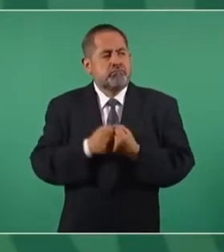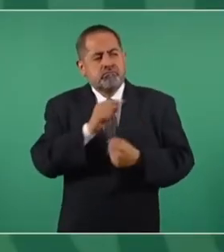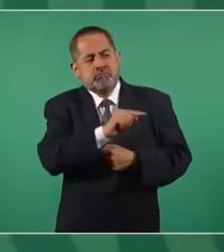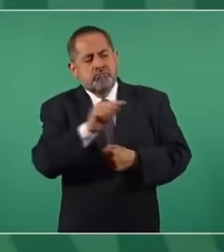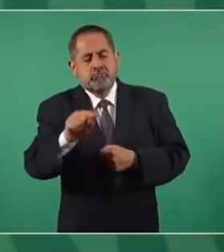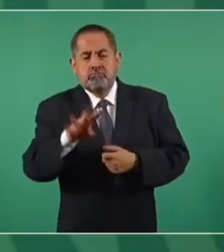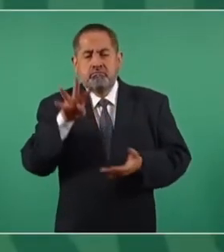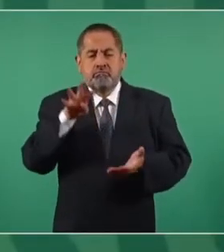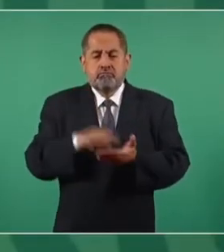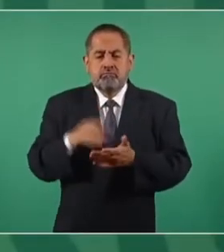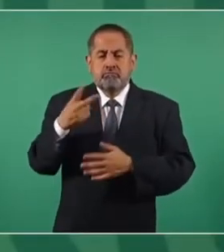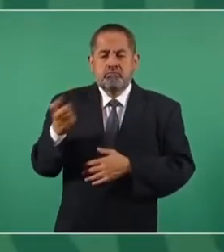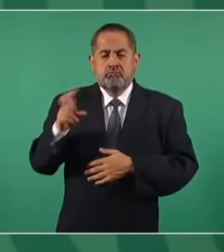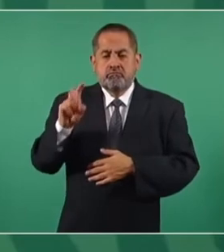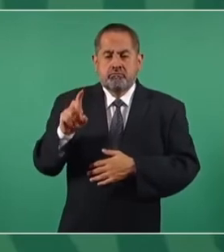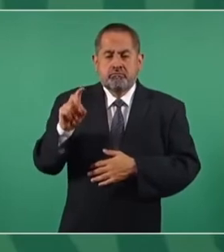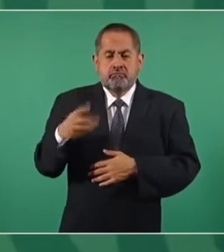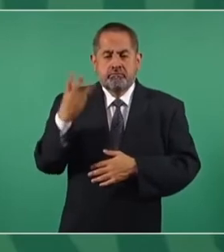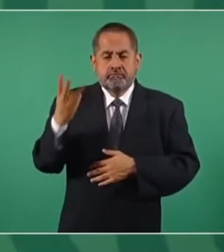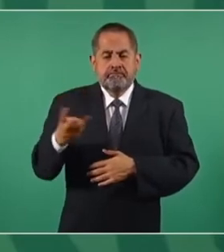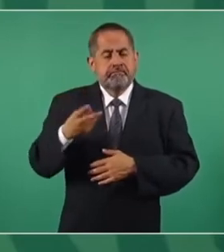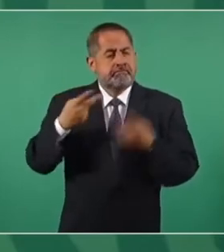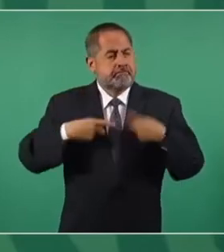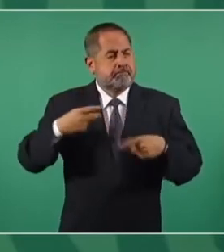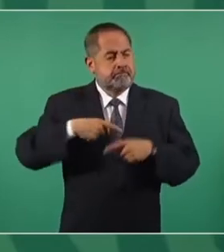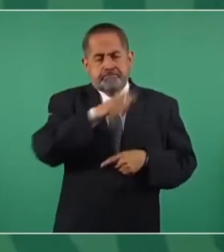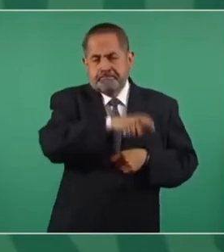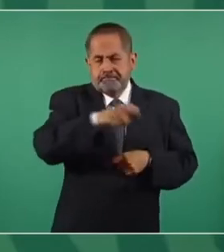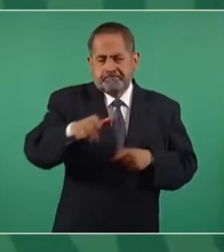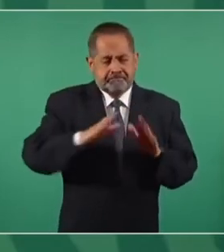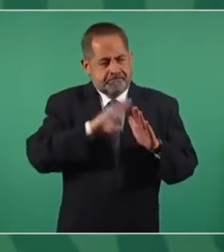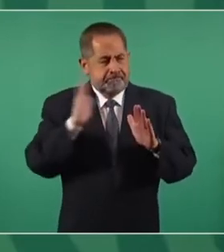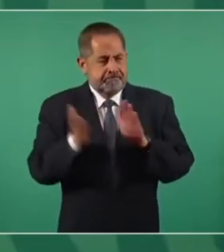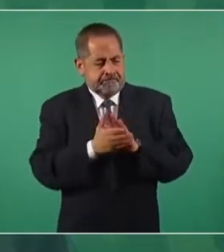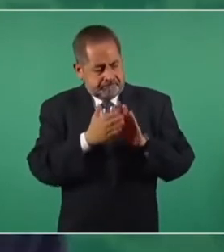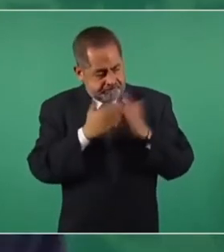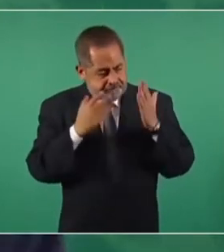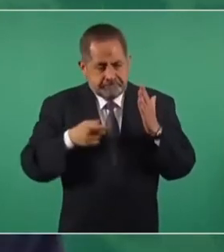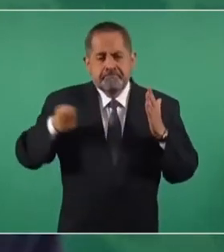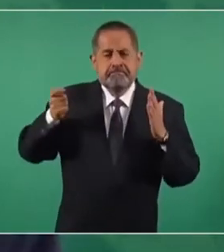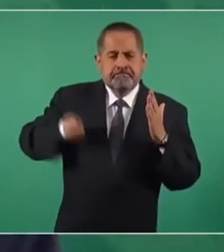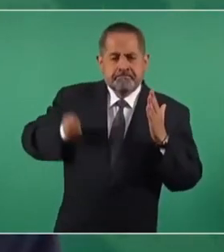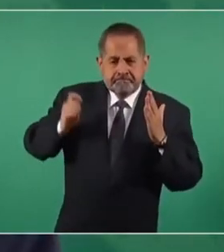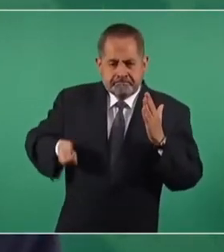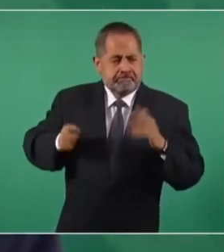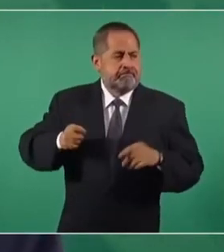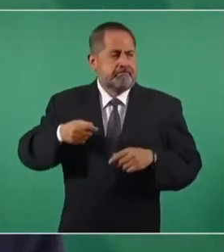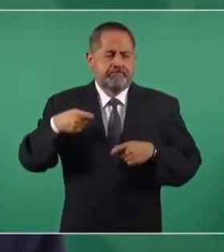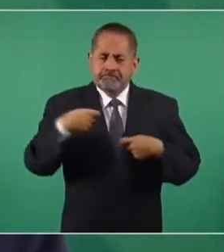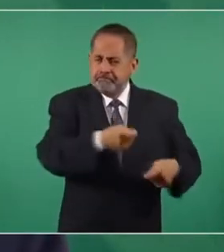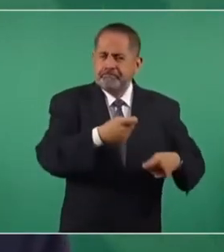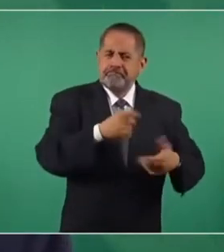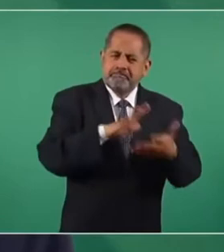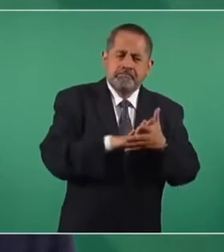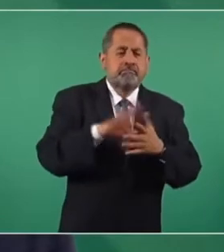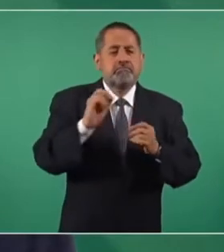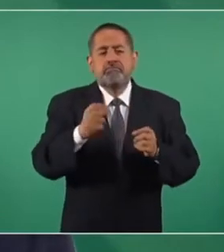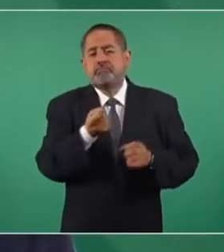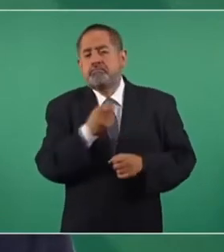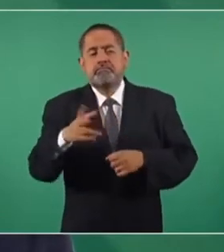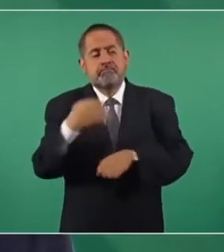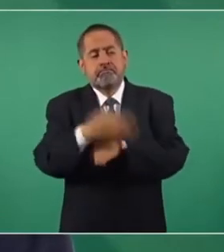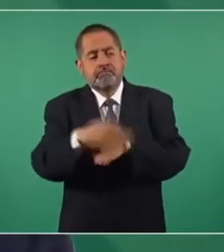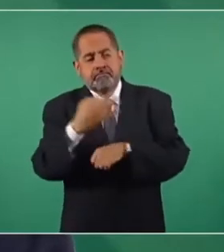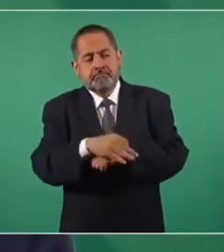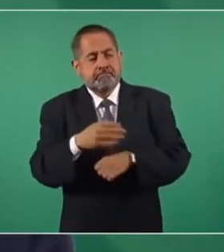cuatro mil doscientos treinta y tres expedientes de personas sentenciadas o en prisión preventiva que fueron sujetos de análisis en el